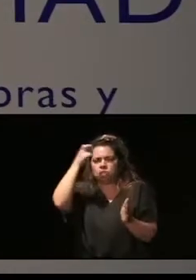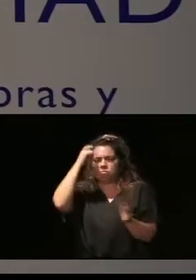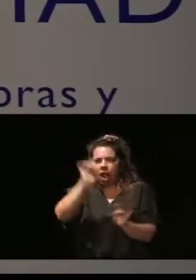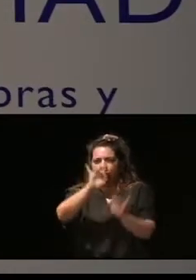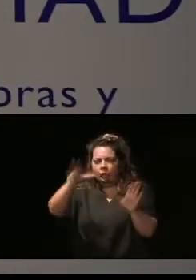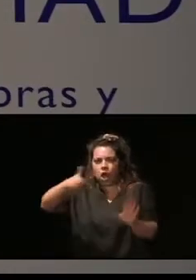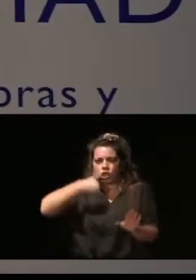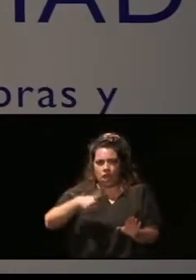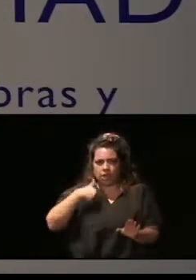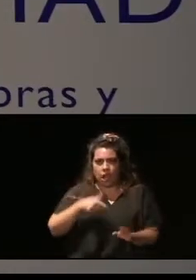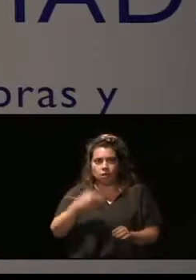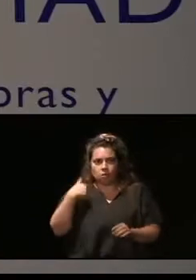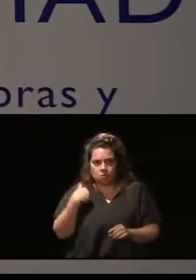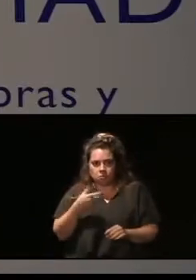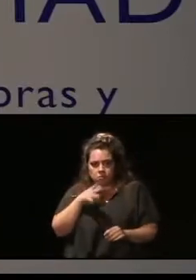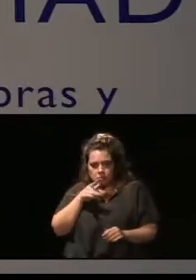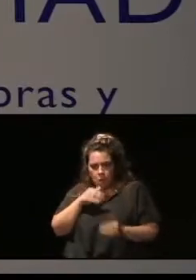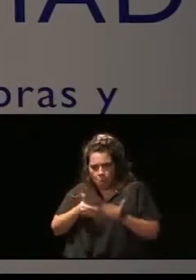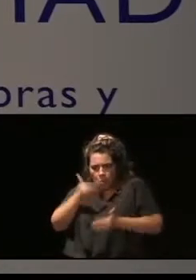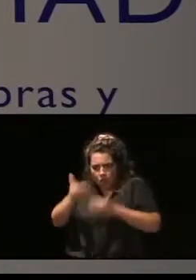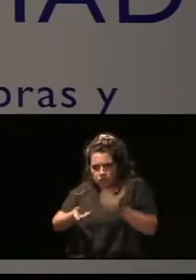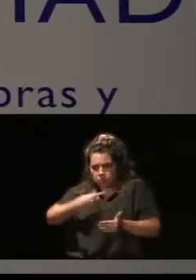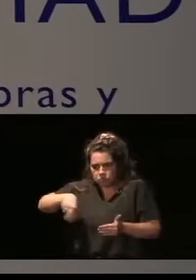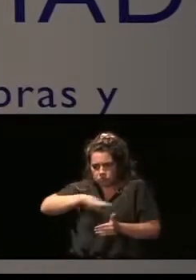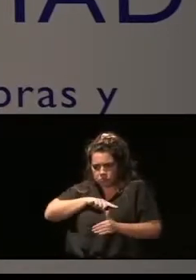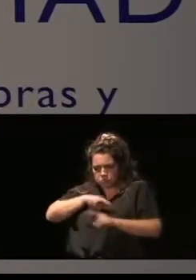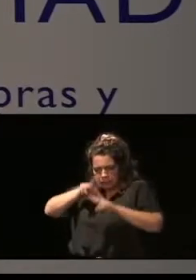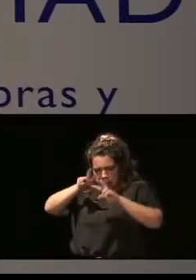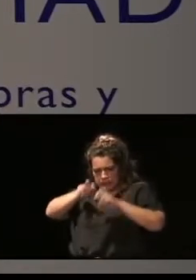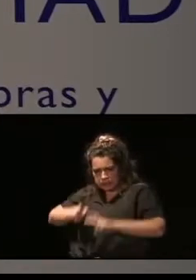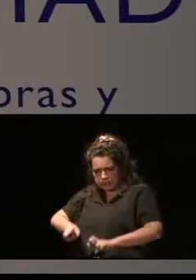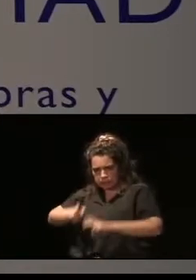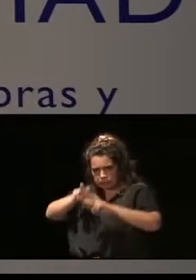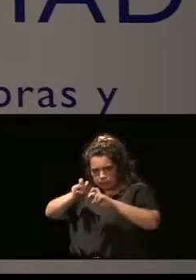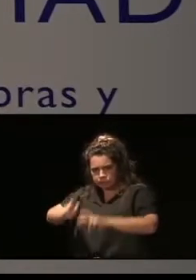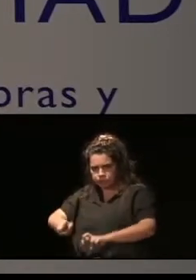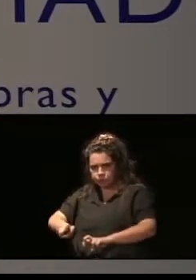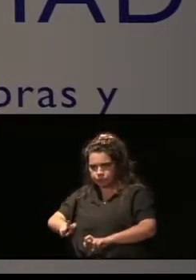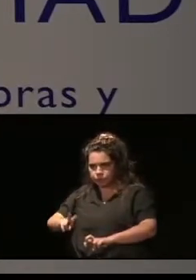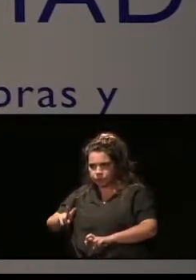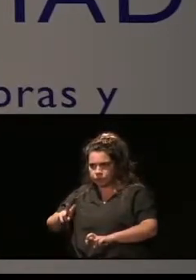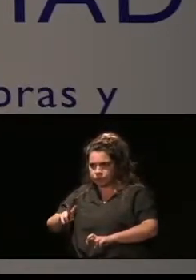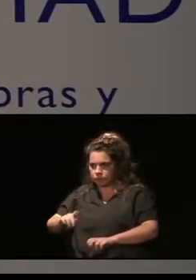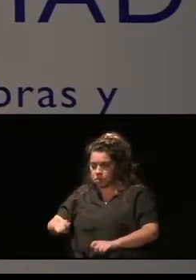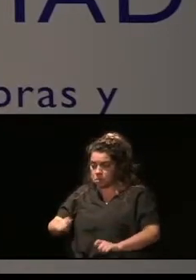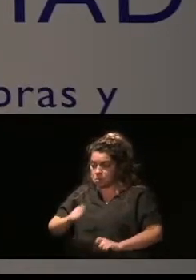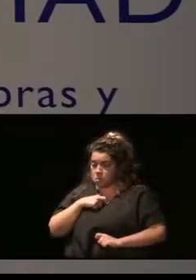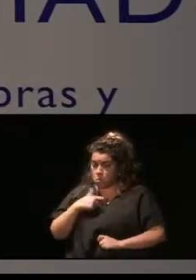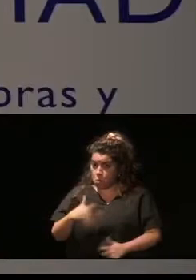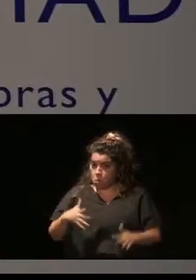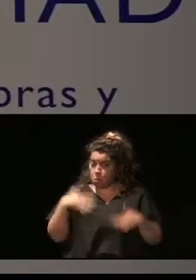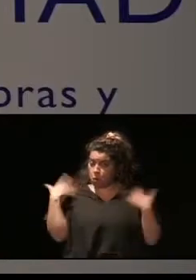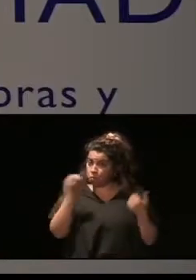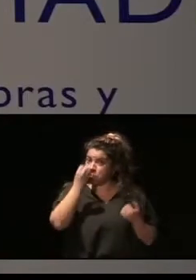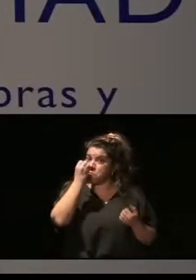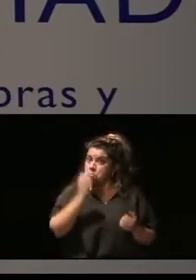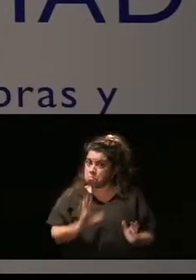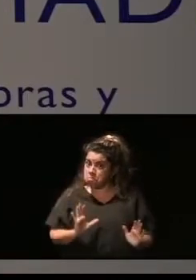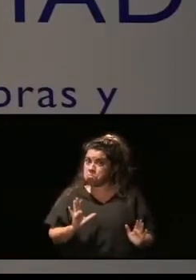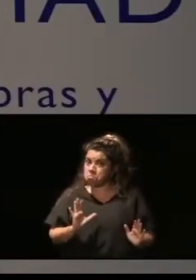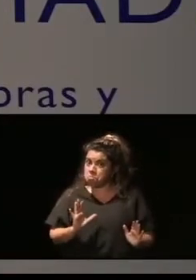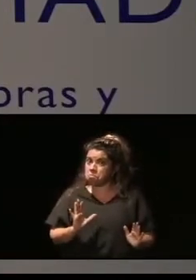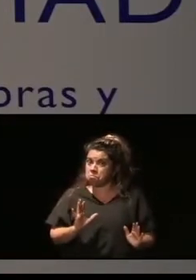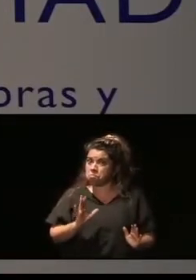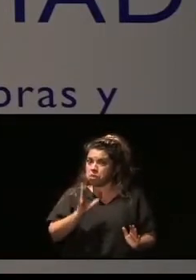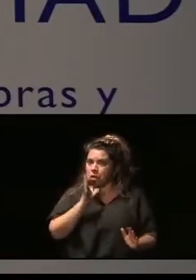a revisar todos nuestros procesos y todas nuestras actuaciones. Y la verdad es que nos dimos una grata sorpresa, porque consideramos que